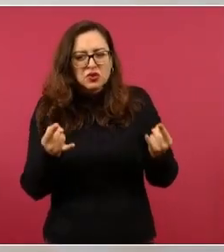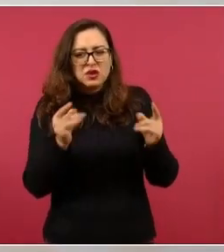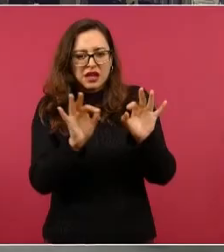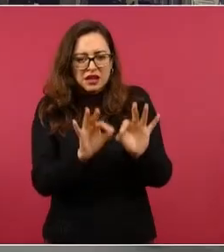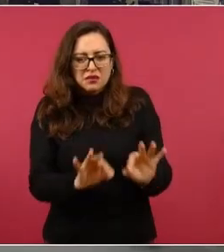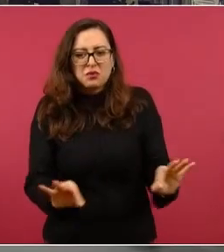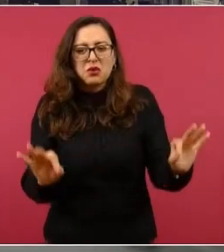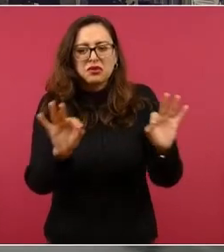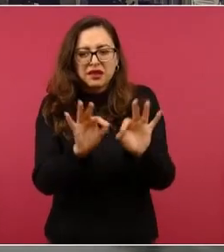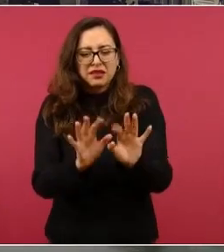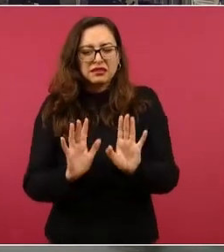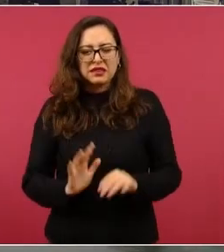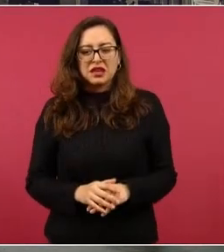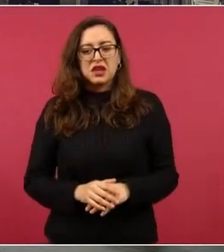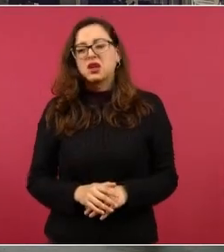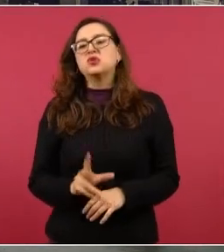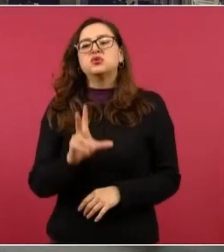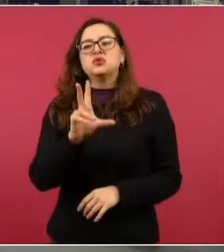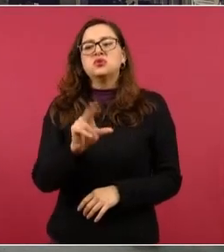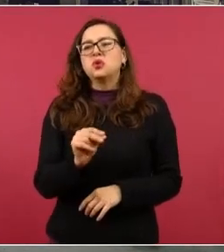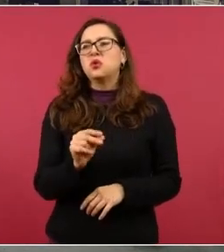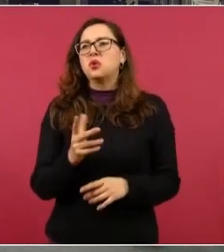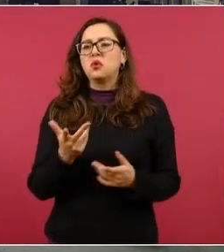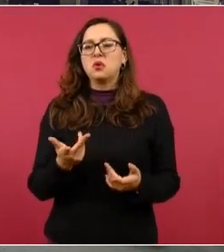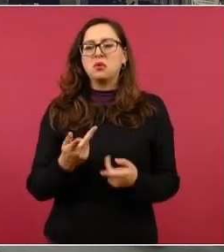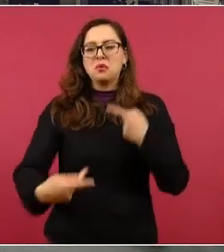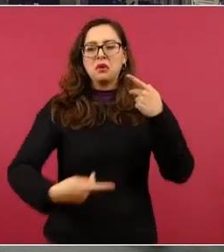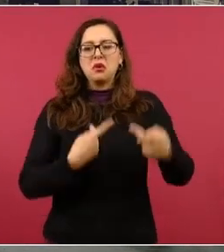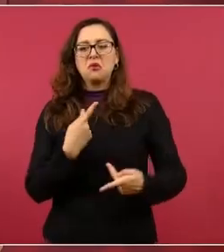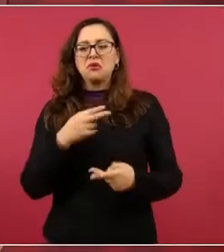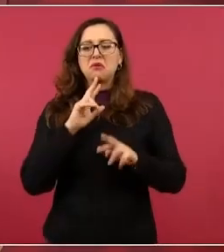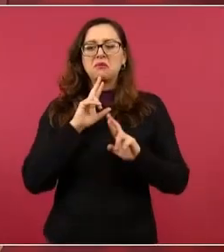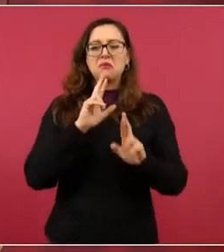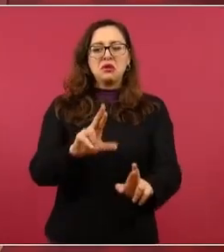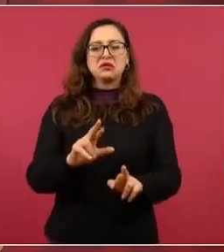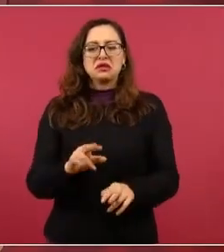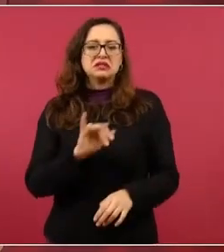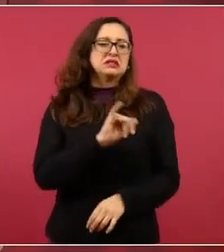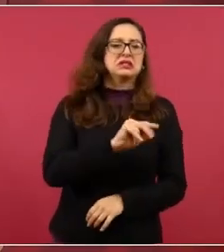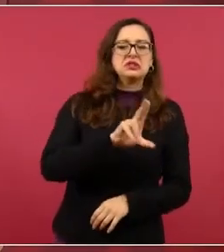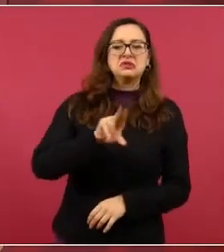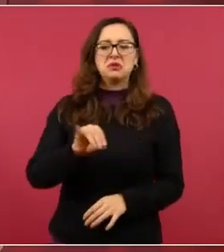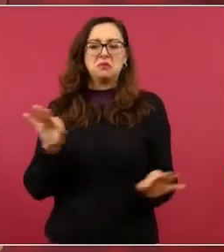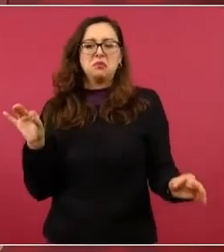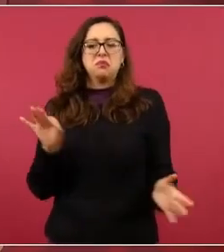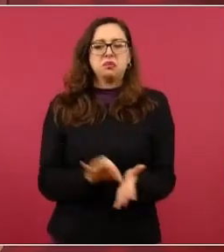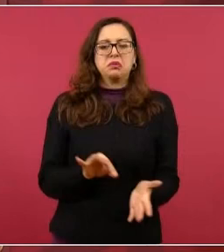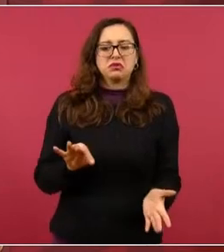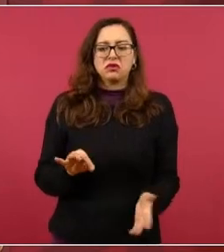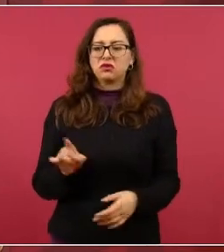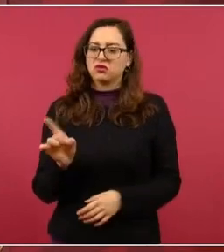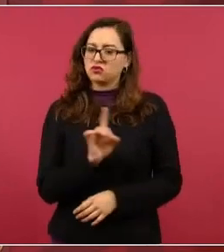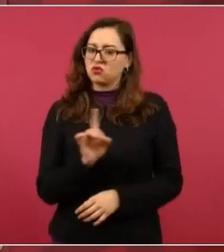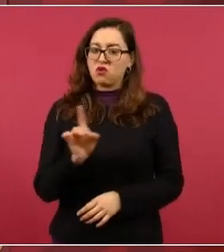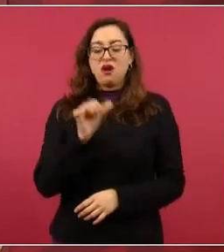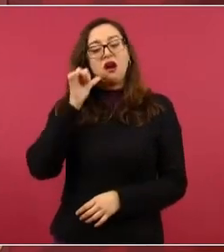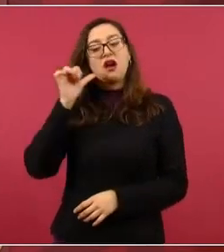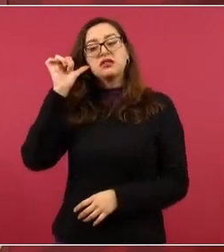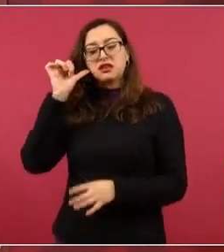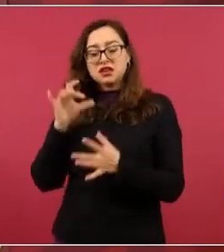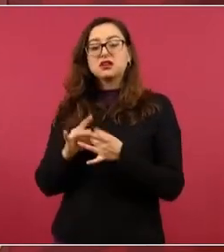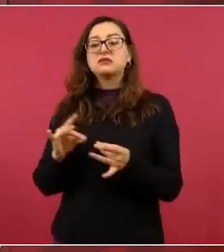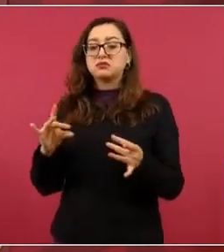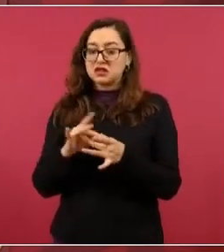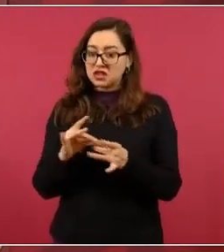así, de preguntas y respuestas, de voté pronto. Ya lo dije ayer y